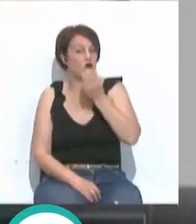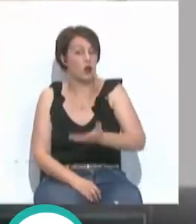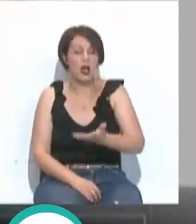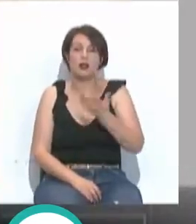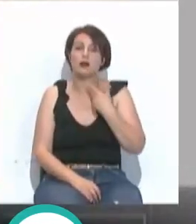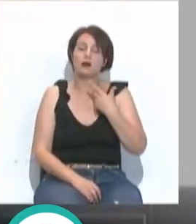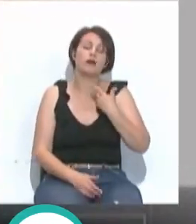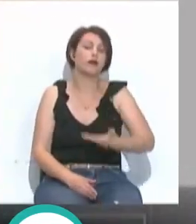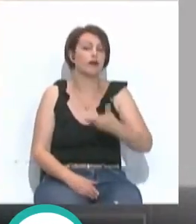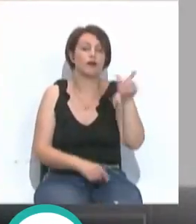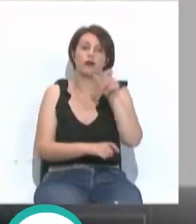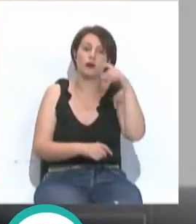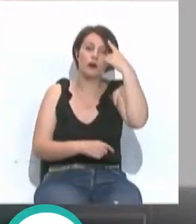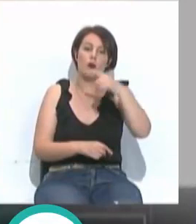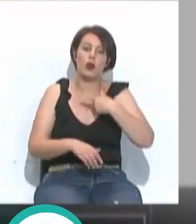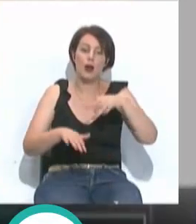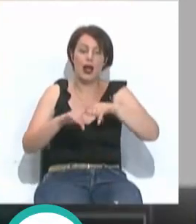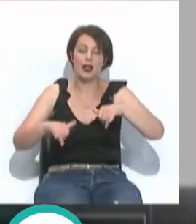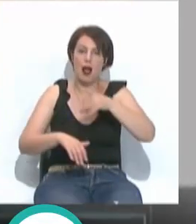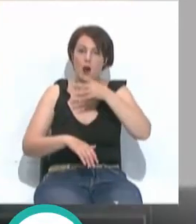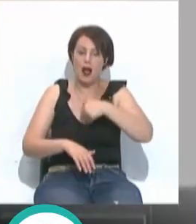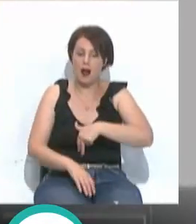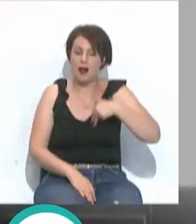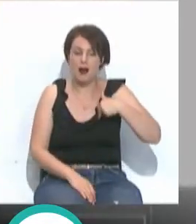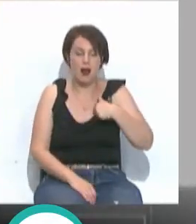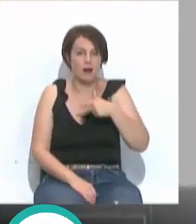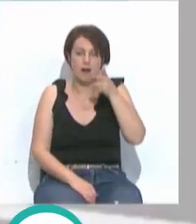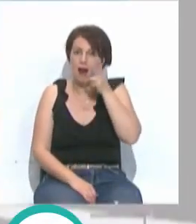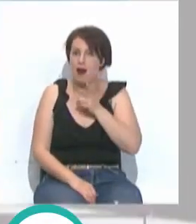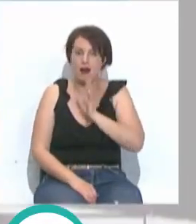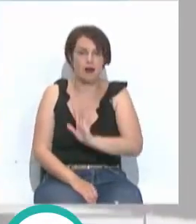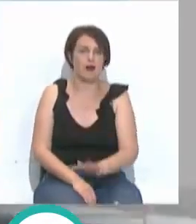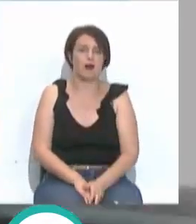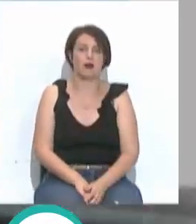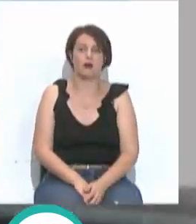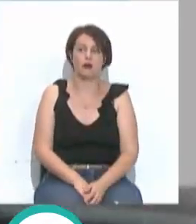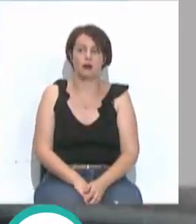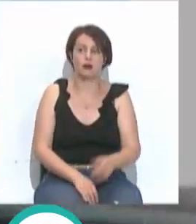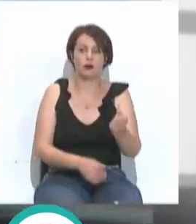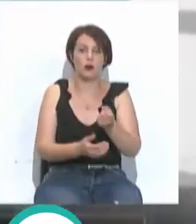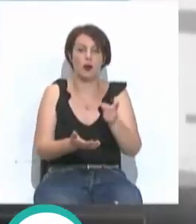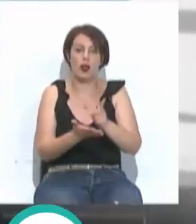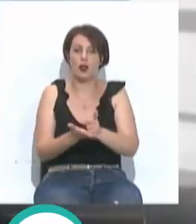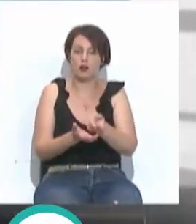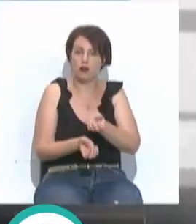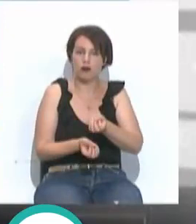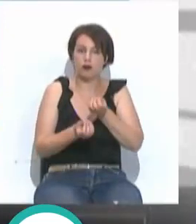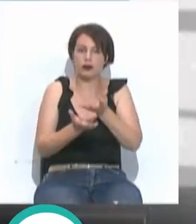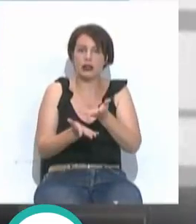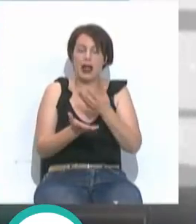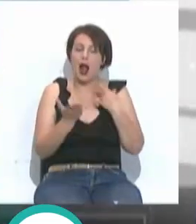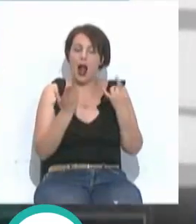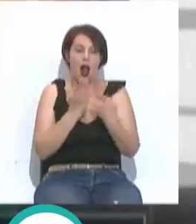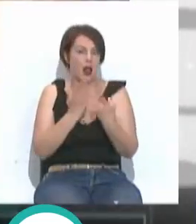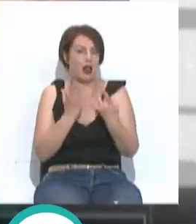importante que todo el mundo sepa que el agua de la caleta en general es excelente. Volver a poner de manifiesto la